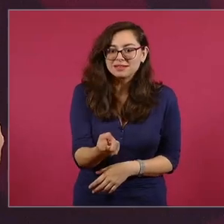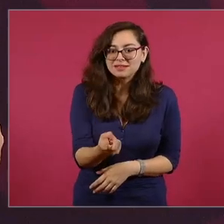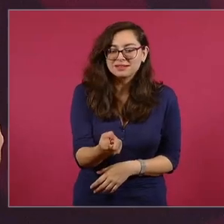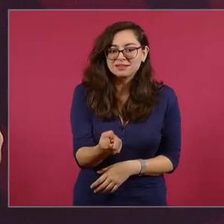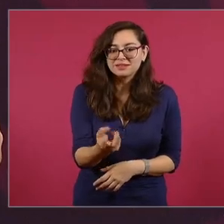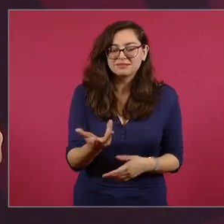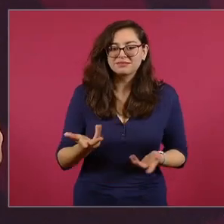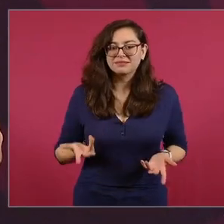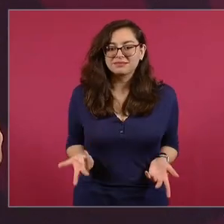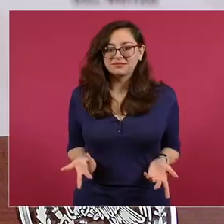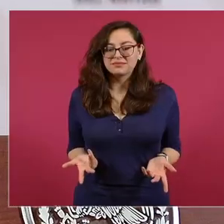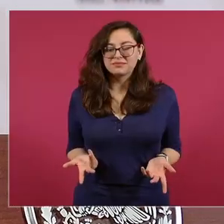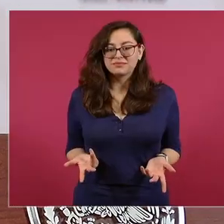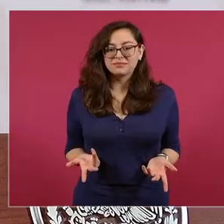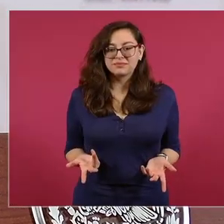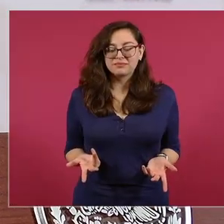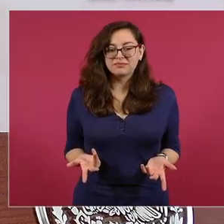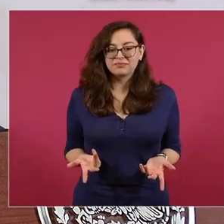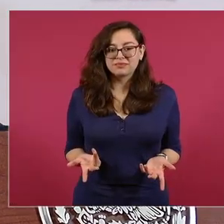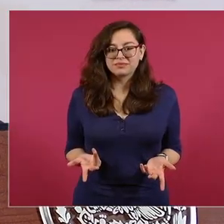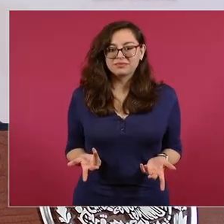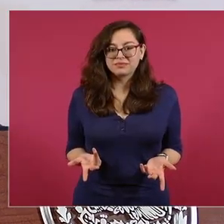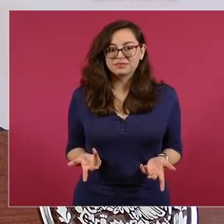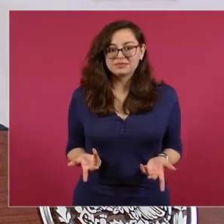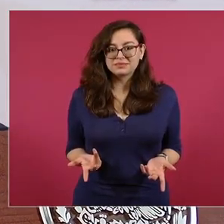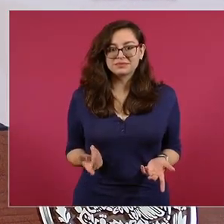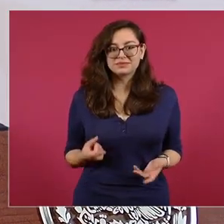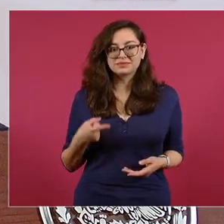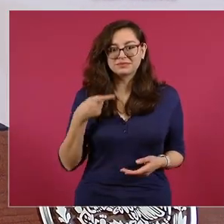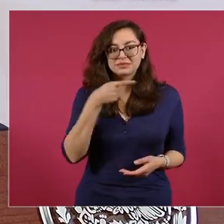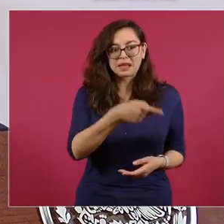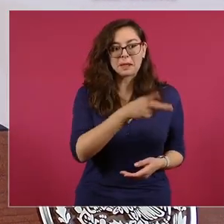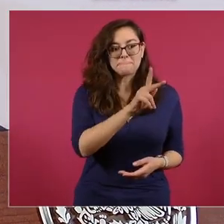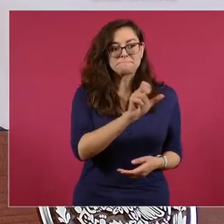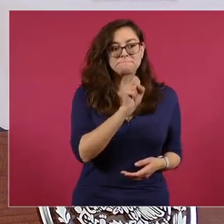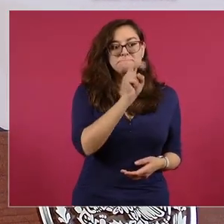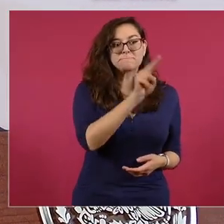acepta un recurso del PAN